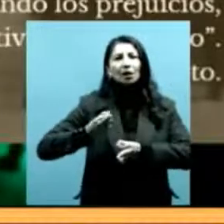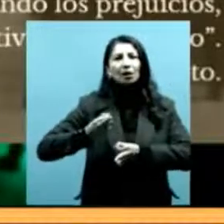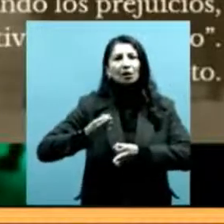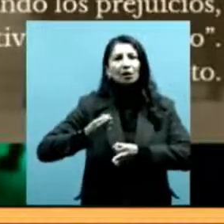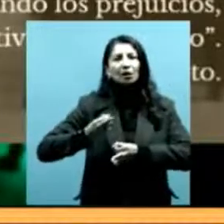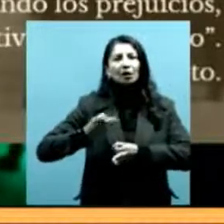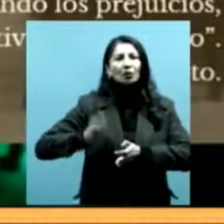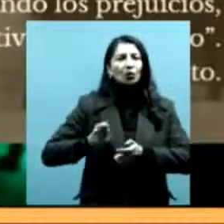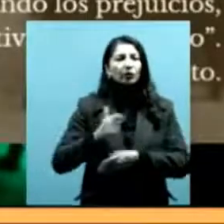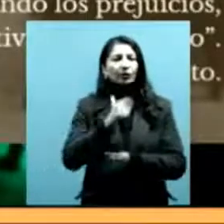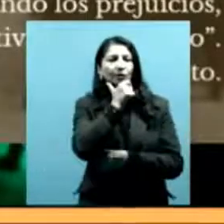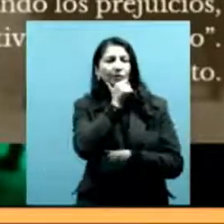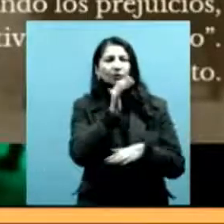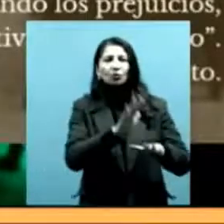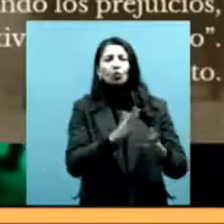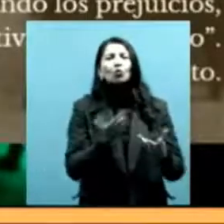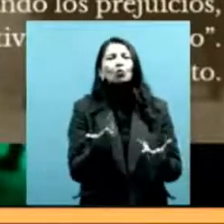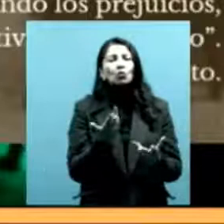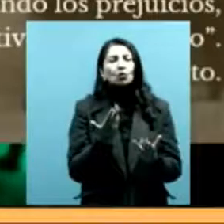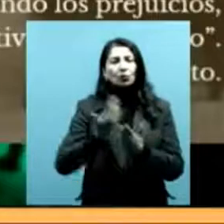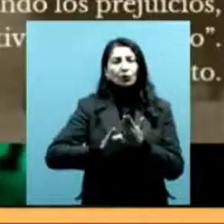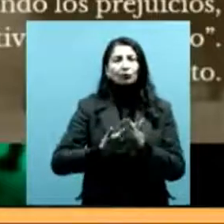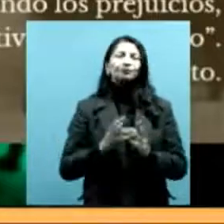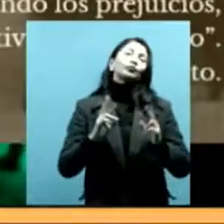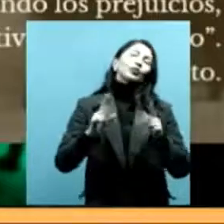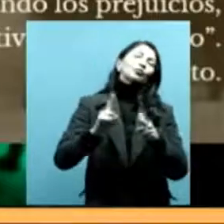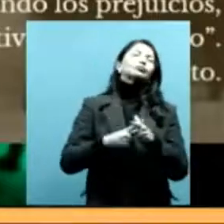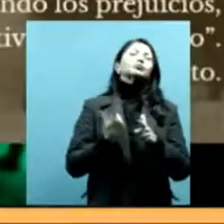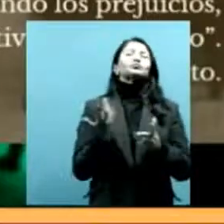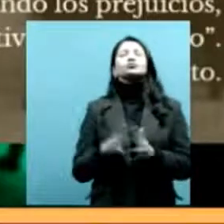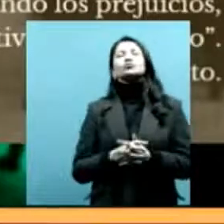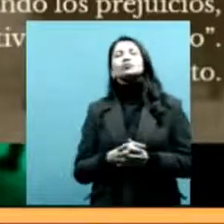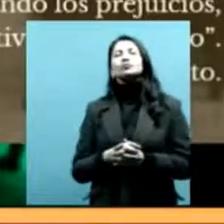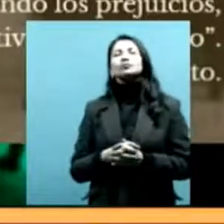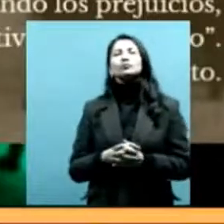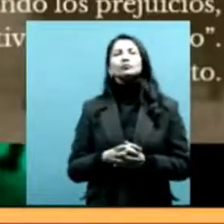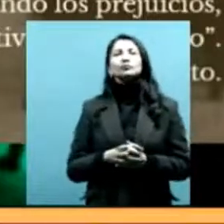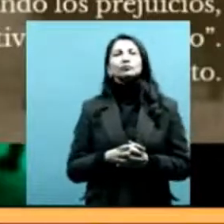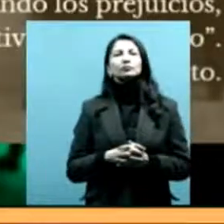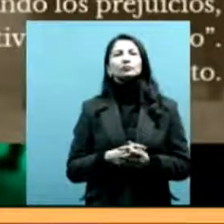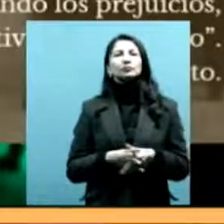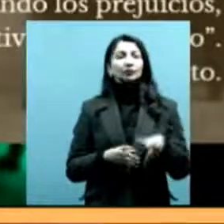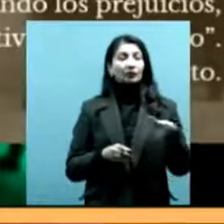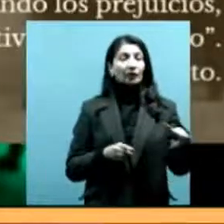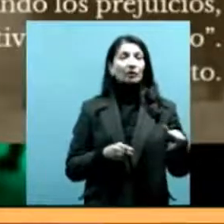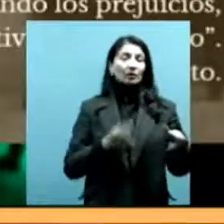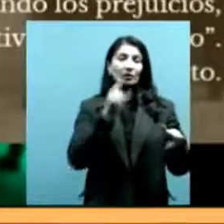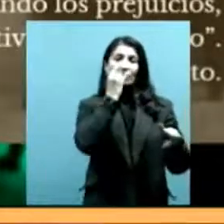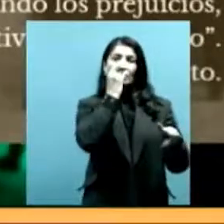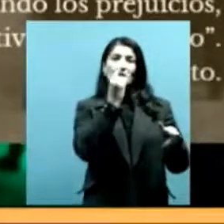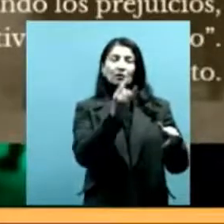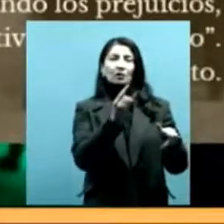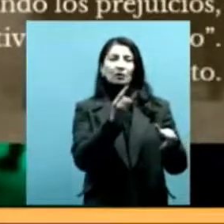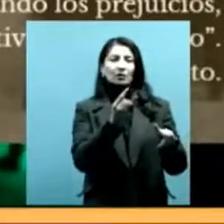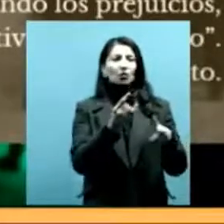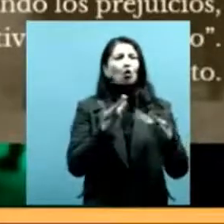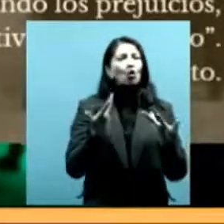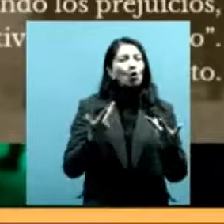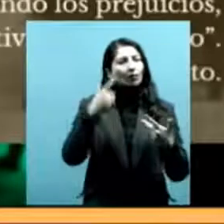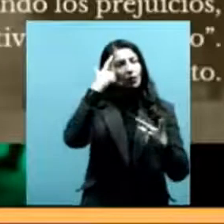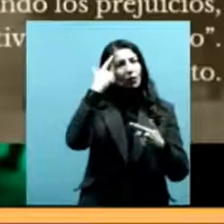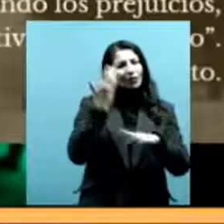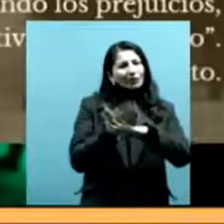concentración, etc. Entonces, lo interesante es que a partir de plantear evidencias en relación